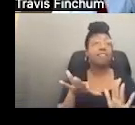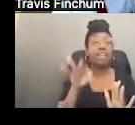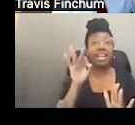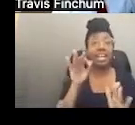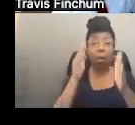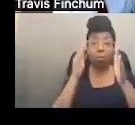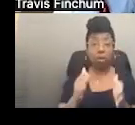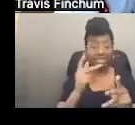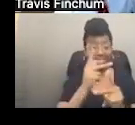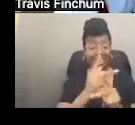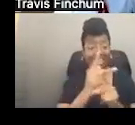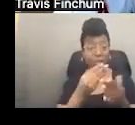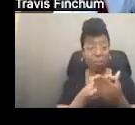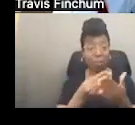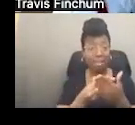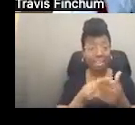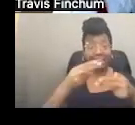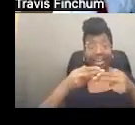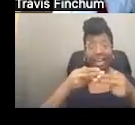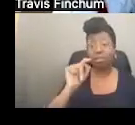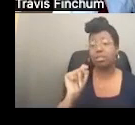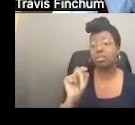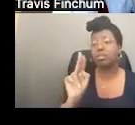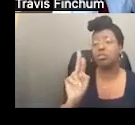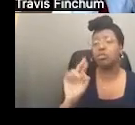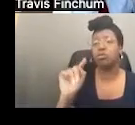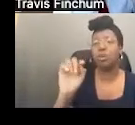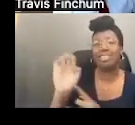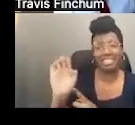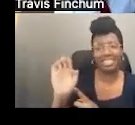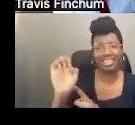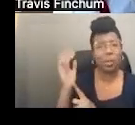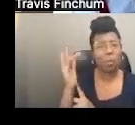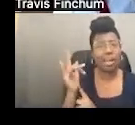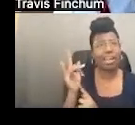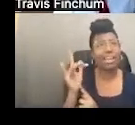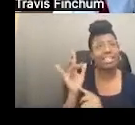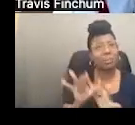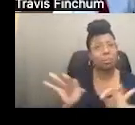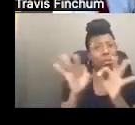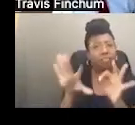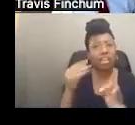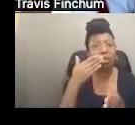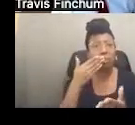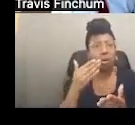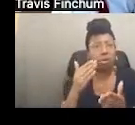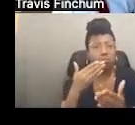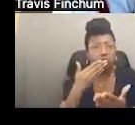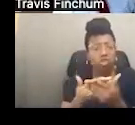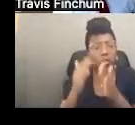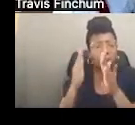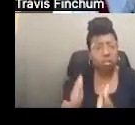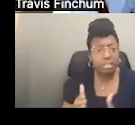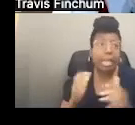veces encontrar al administrador es algo muy difícil porque una persona tiene que estar encargada de este dinero por la vida entera del beneficiario. A